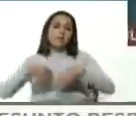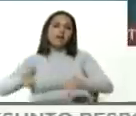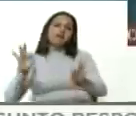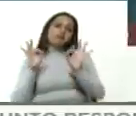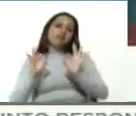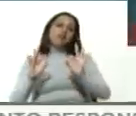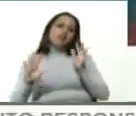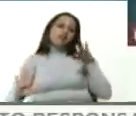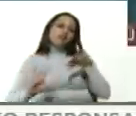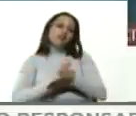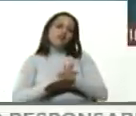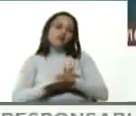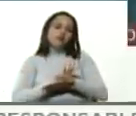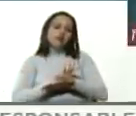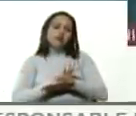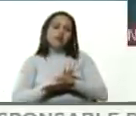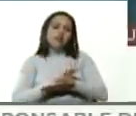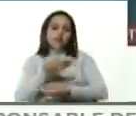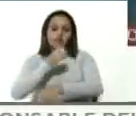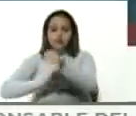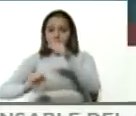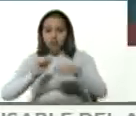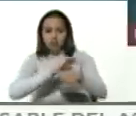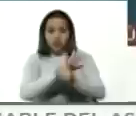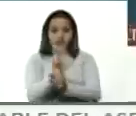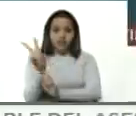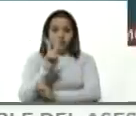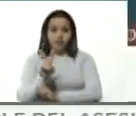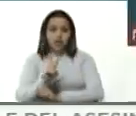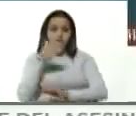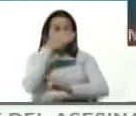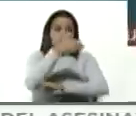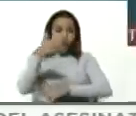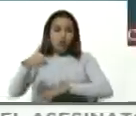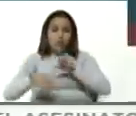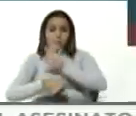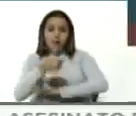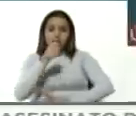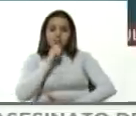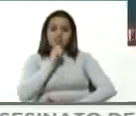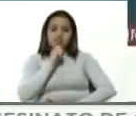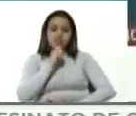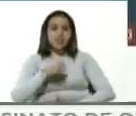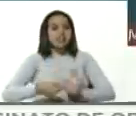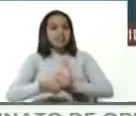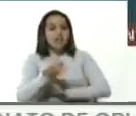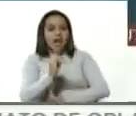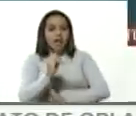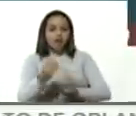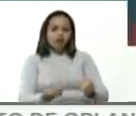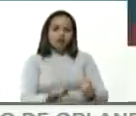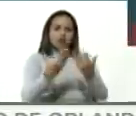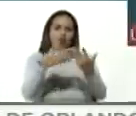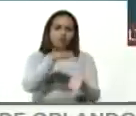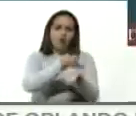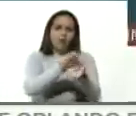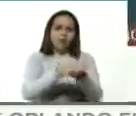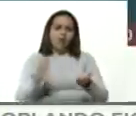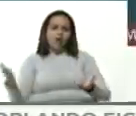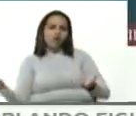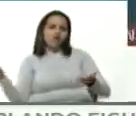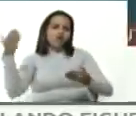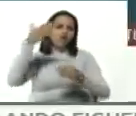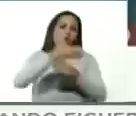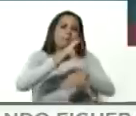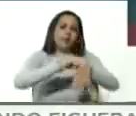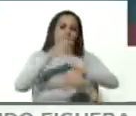durante la pandemia a Venezuela, a los lugares más complejos. Si hay un brote de coronavirus en Nueva Esparta, ahí llegan los médicos cubanos. Si